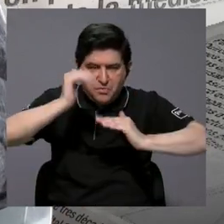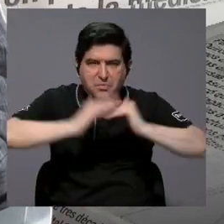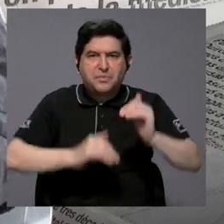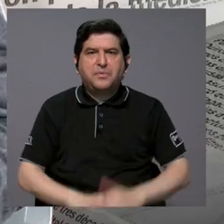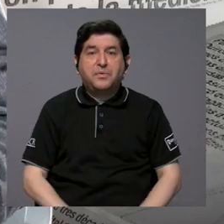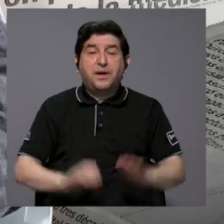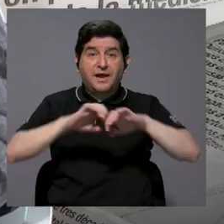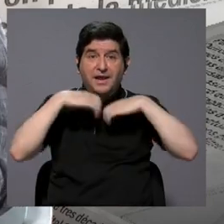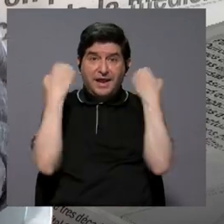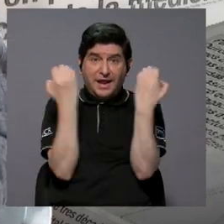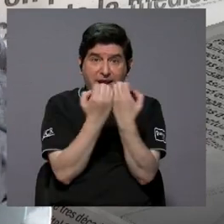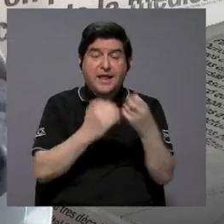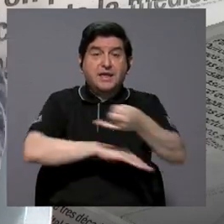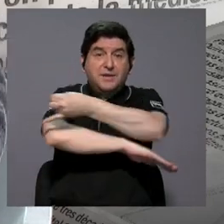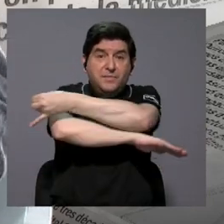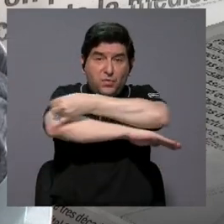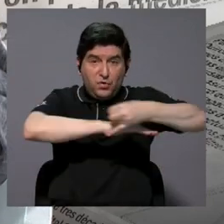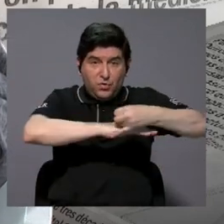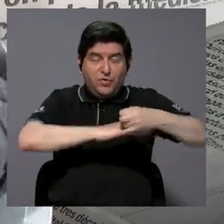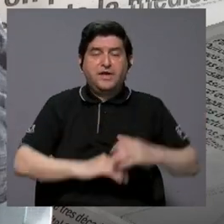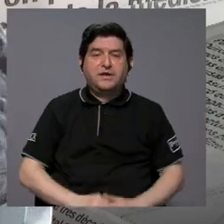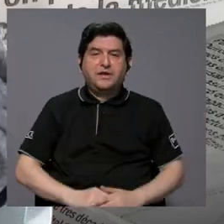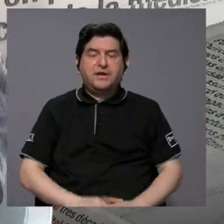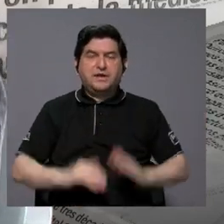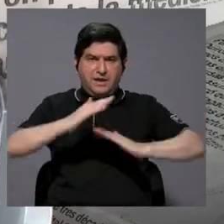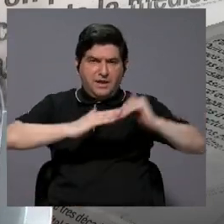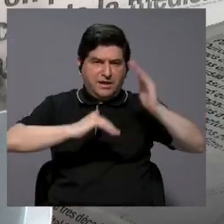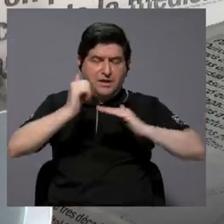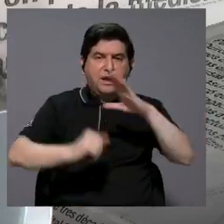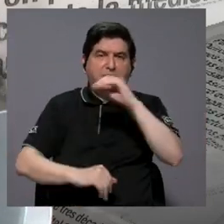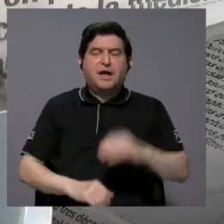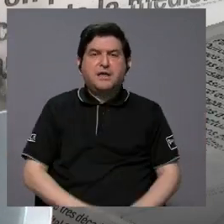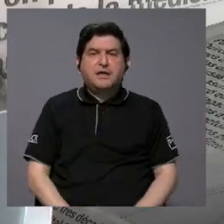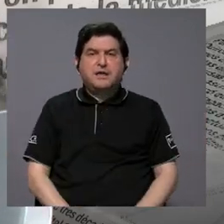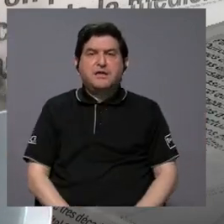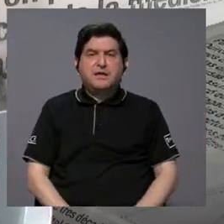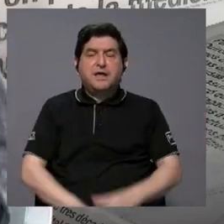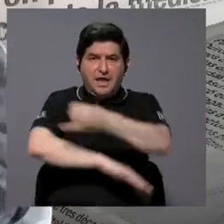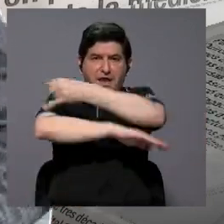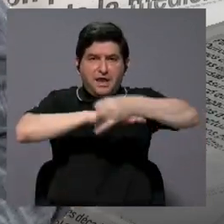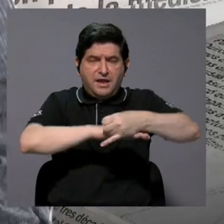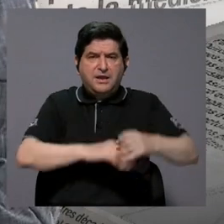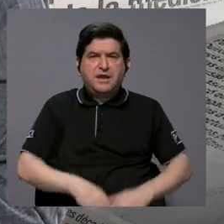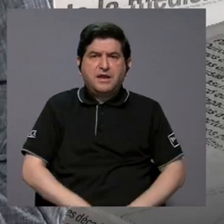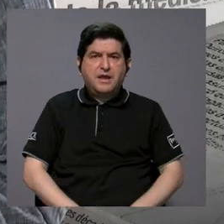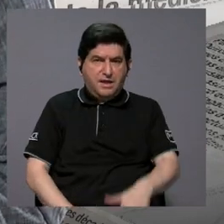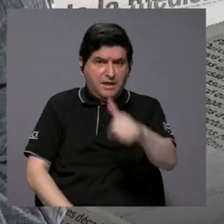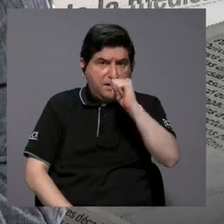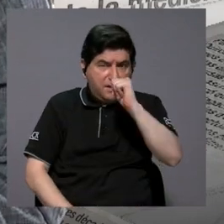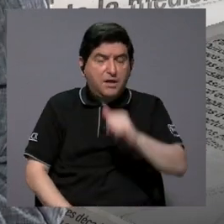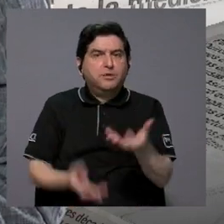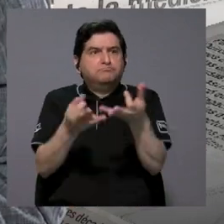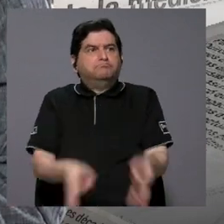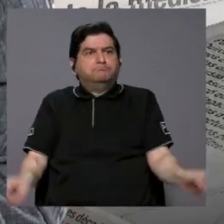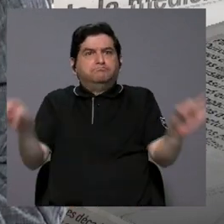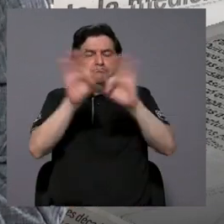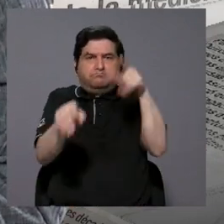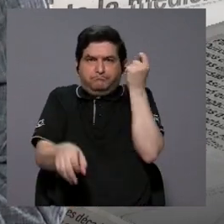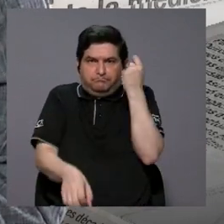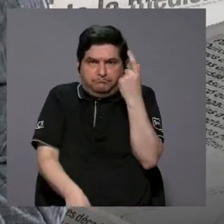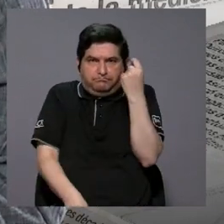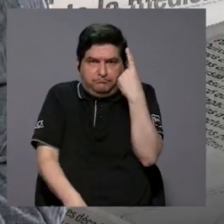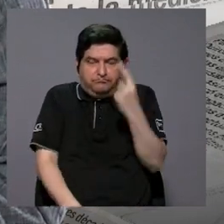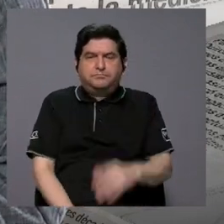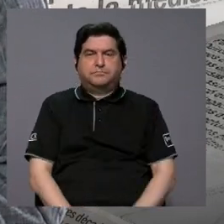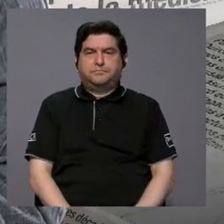el equipo de ingeniería civil y la parte de hidráulica ha sido fundamental para ir entendiendo